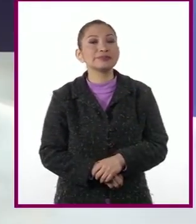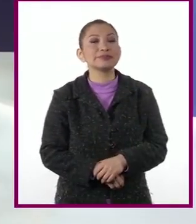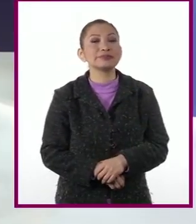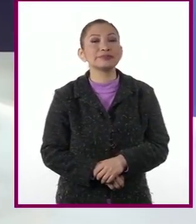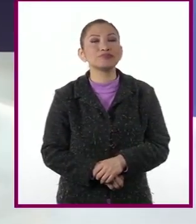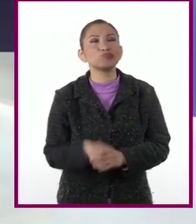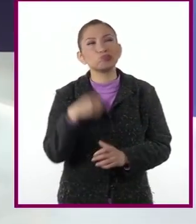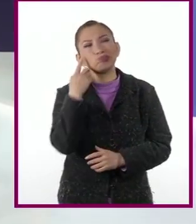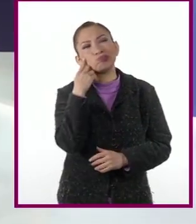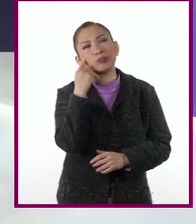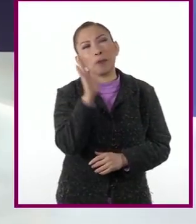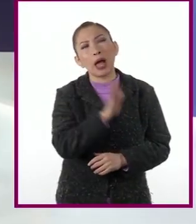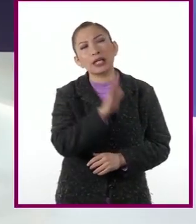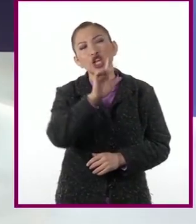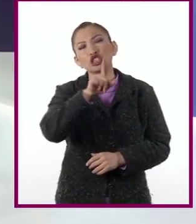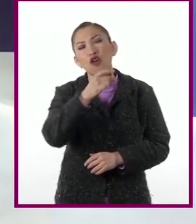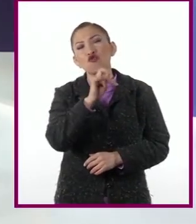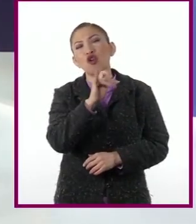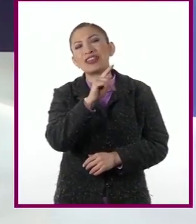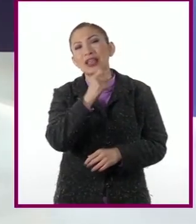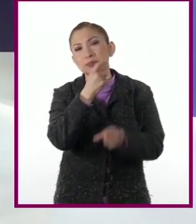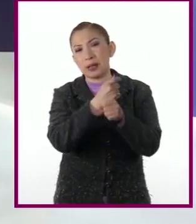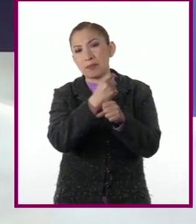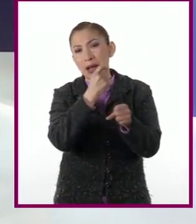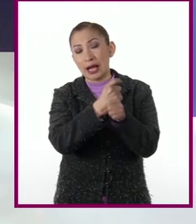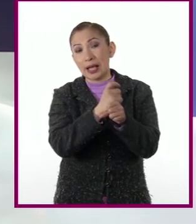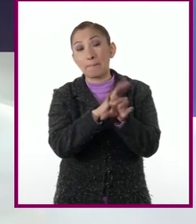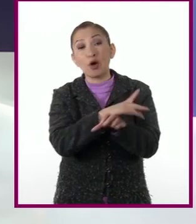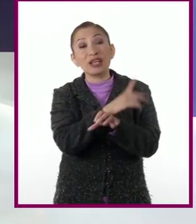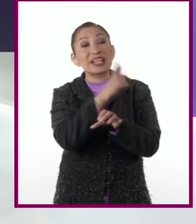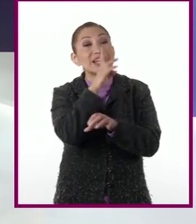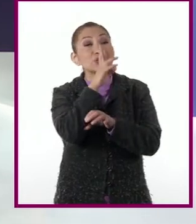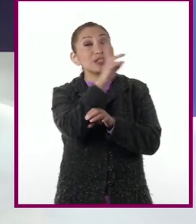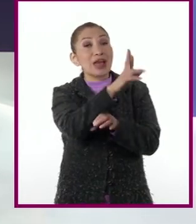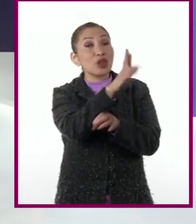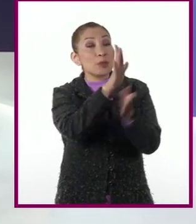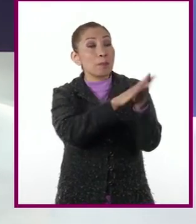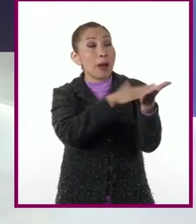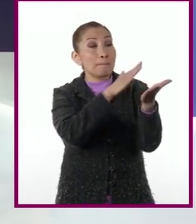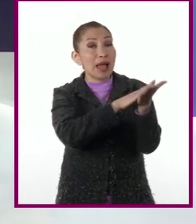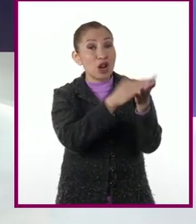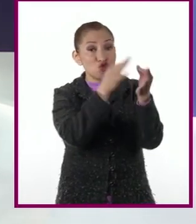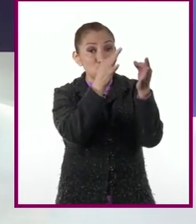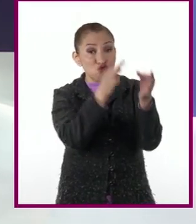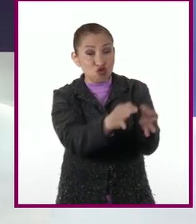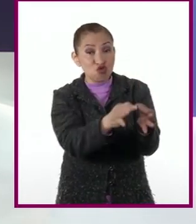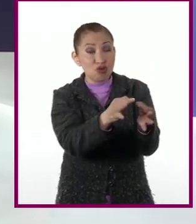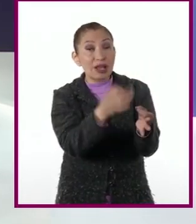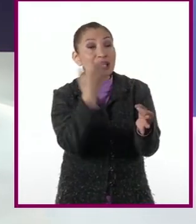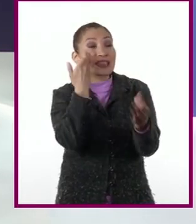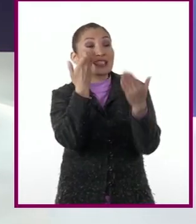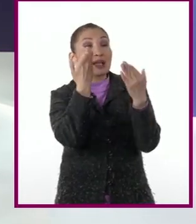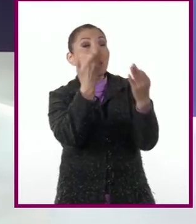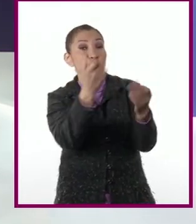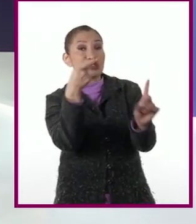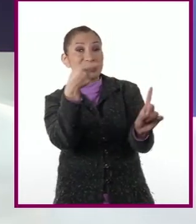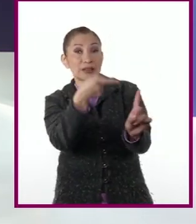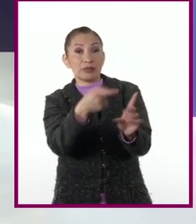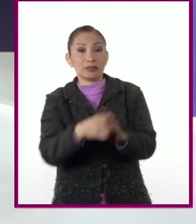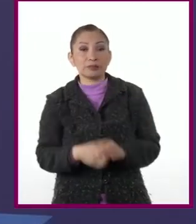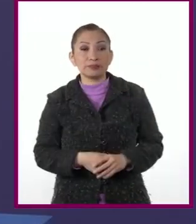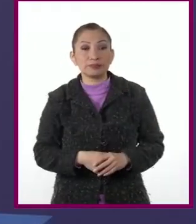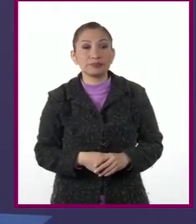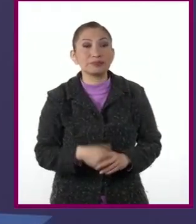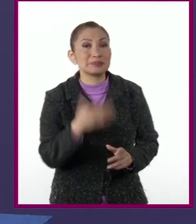Me parece que son fuentes primarias, dado que son resultados de documentos originales y testimonios directos.